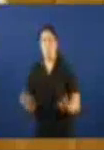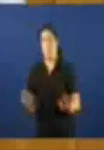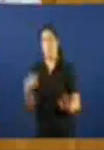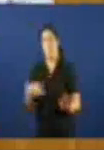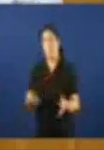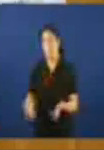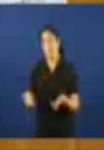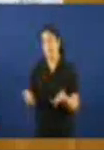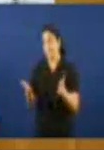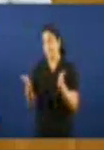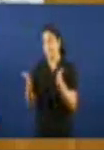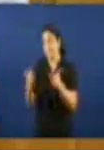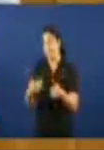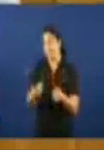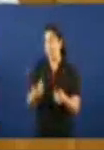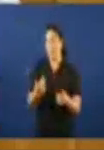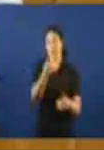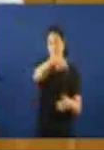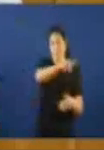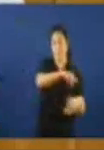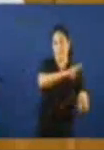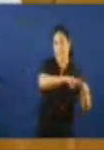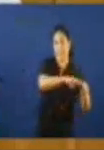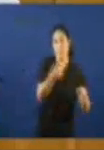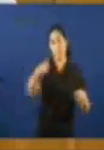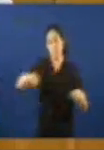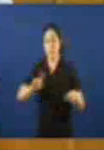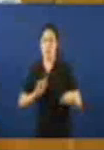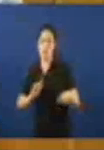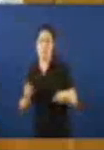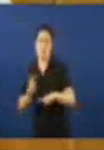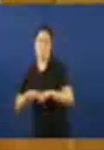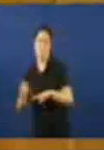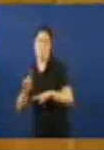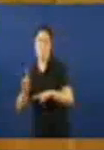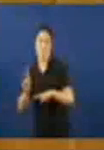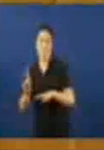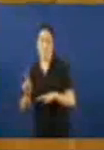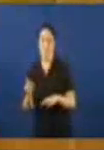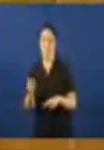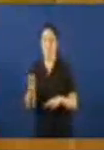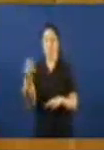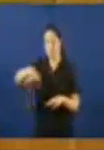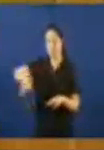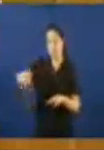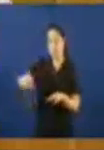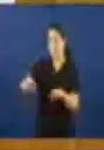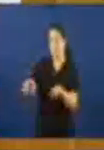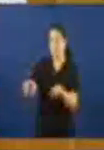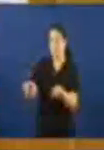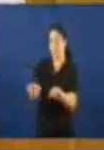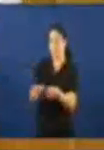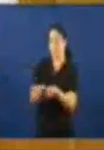damos de conta de que somos negros. E vostedes son como cipallos dos exércitos colineales nas colonias e